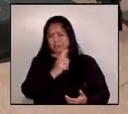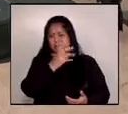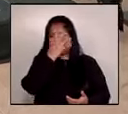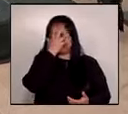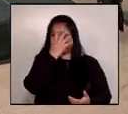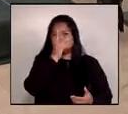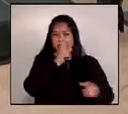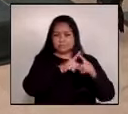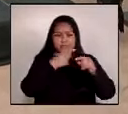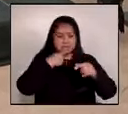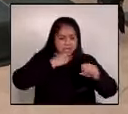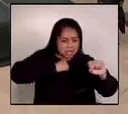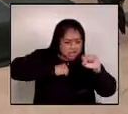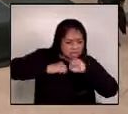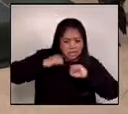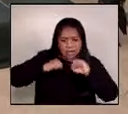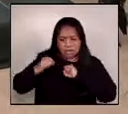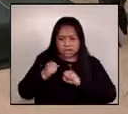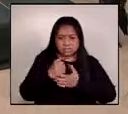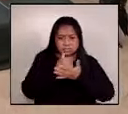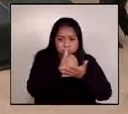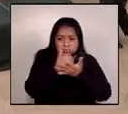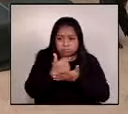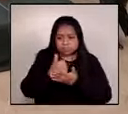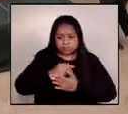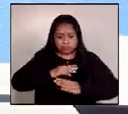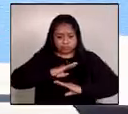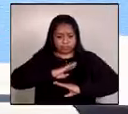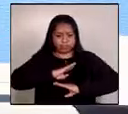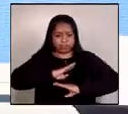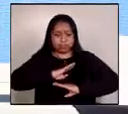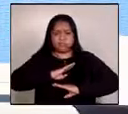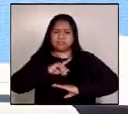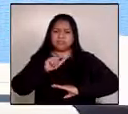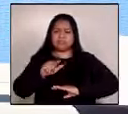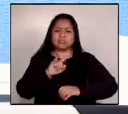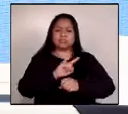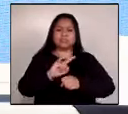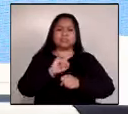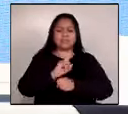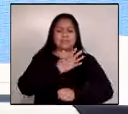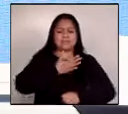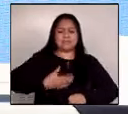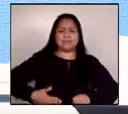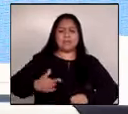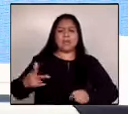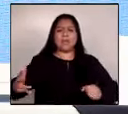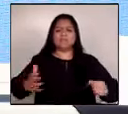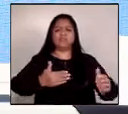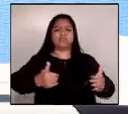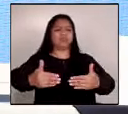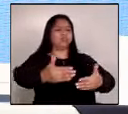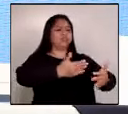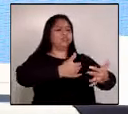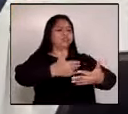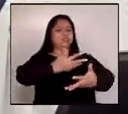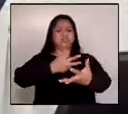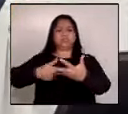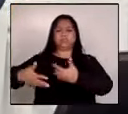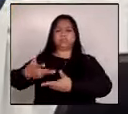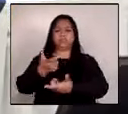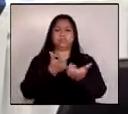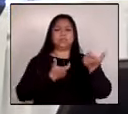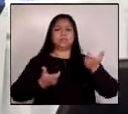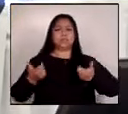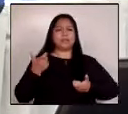de trabajar por el bien común y su desarrollo pleno, han convertido al Estado en su principal botín político